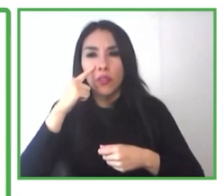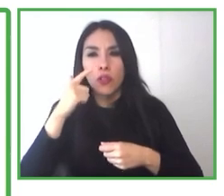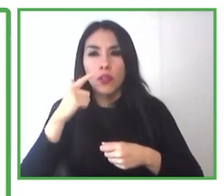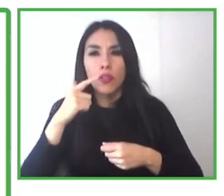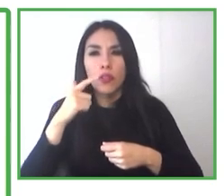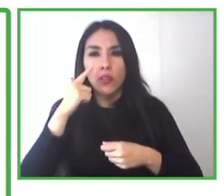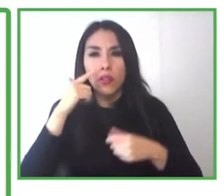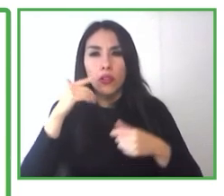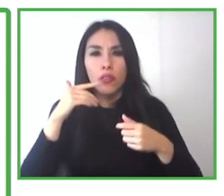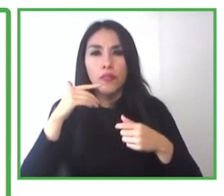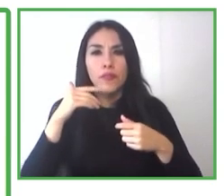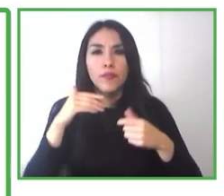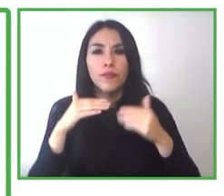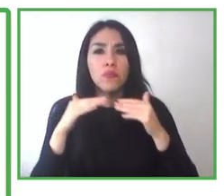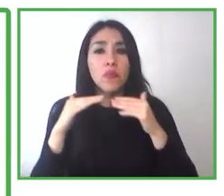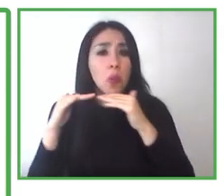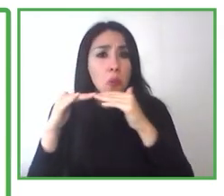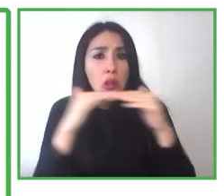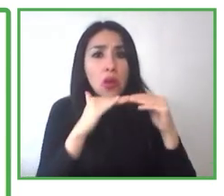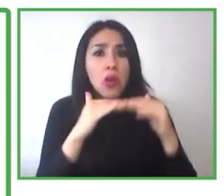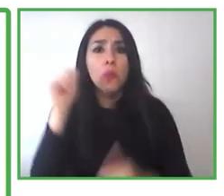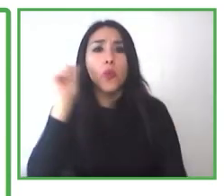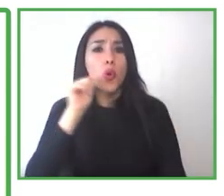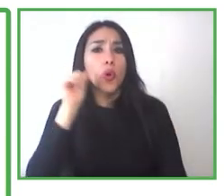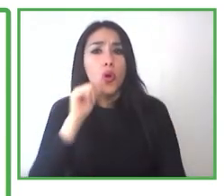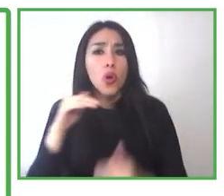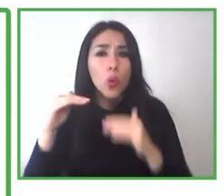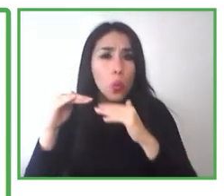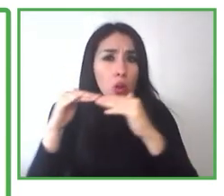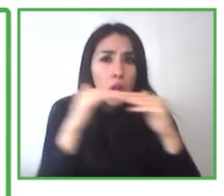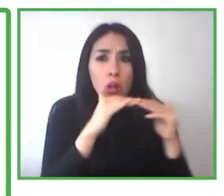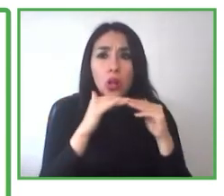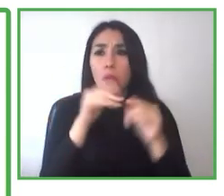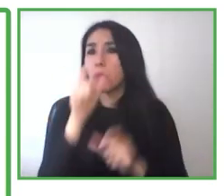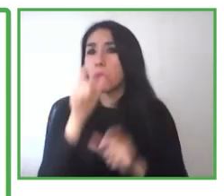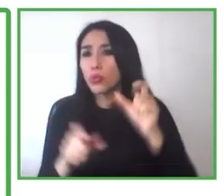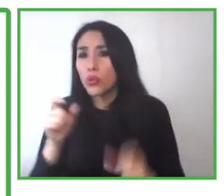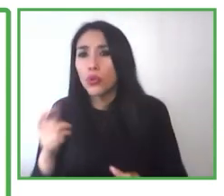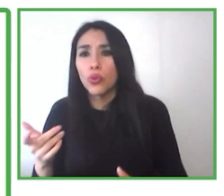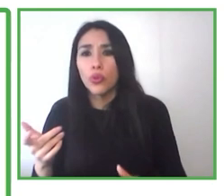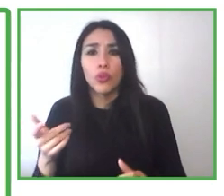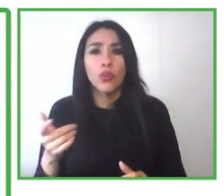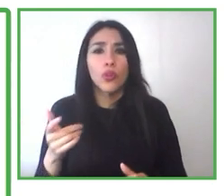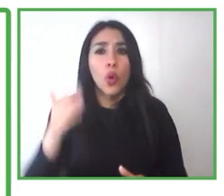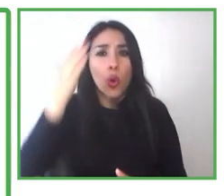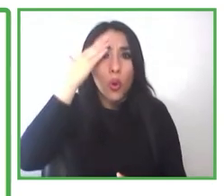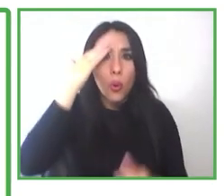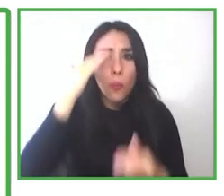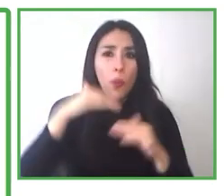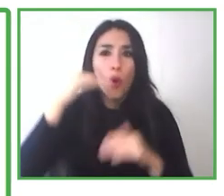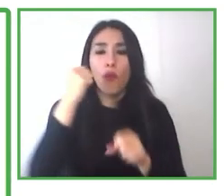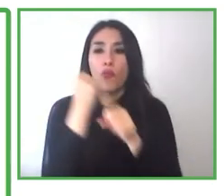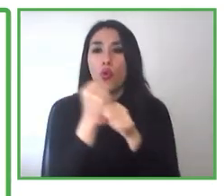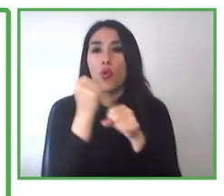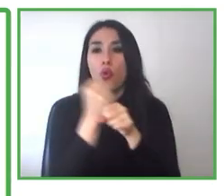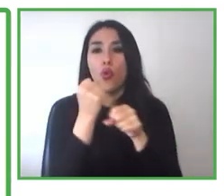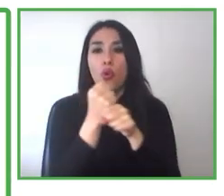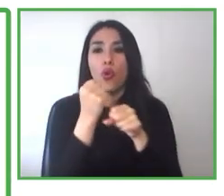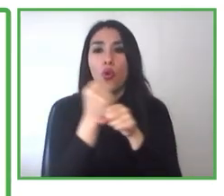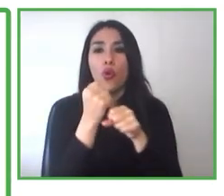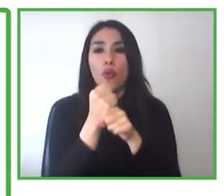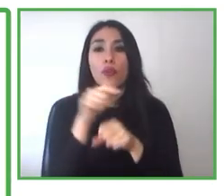pueda demostrar que sabe hacer bien su trabajo, va a ser reconocido por Chile Valora y el Estado chileno. Así que, con esta